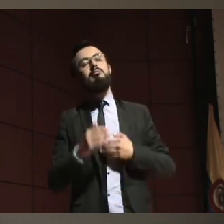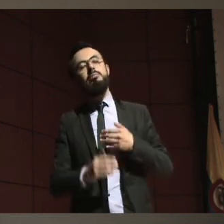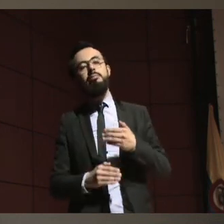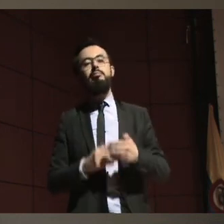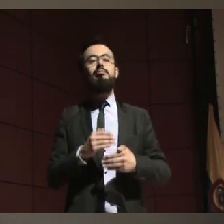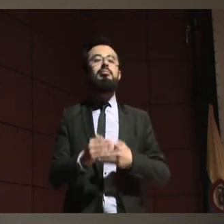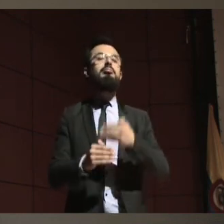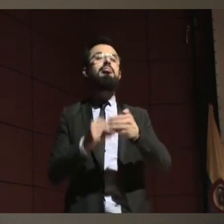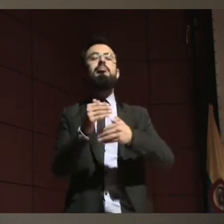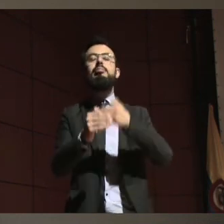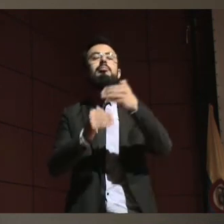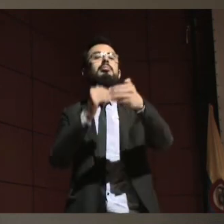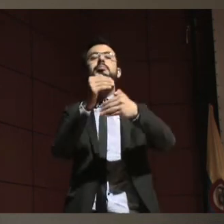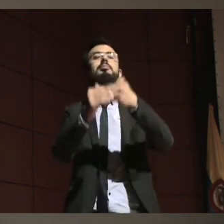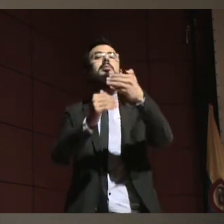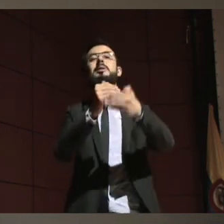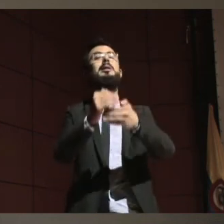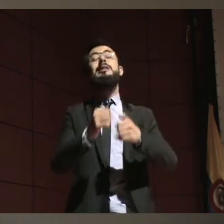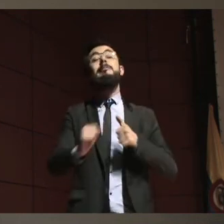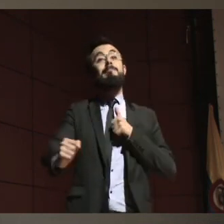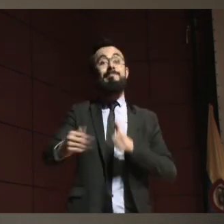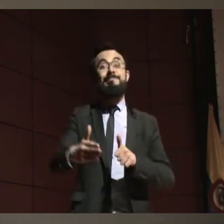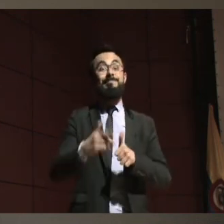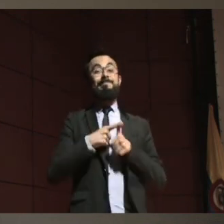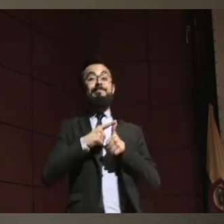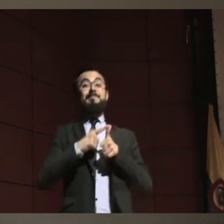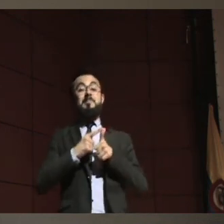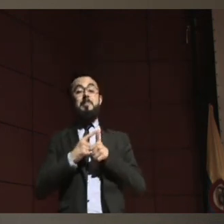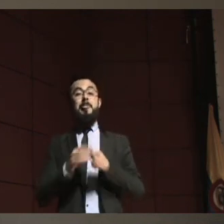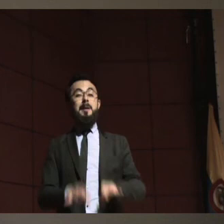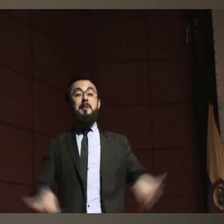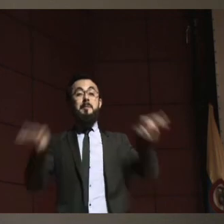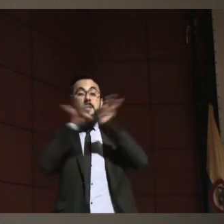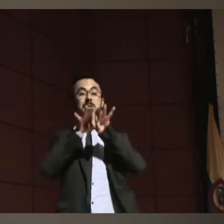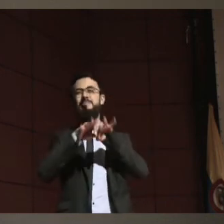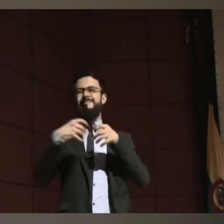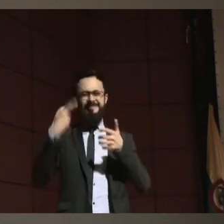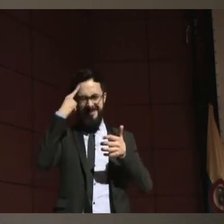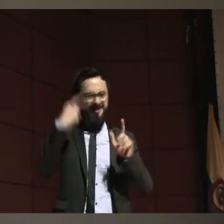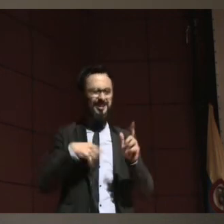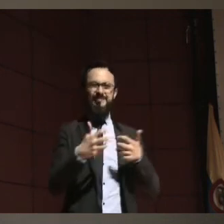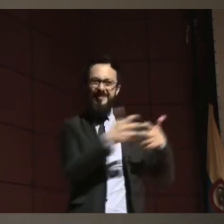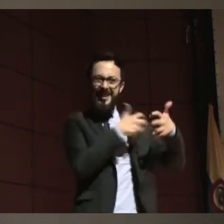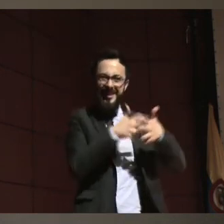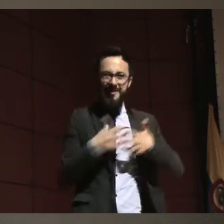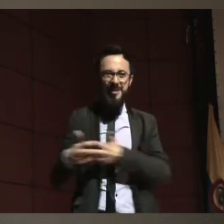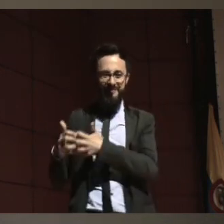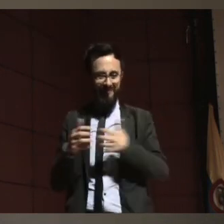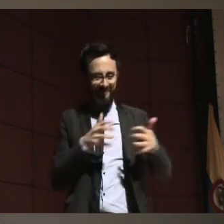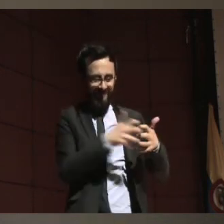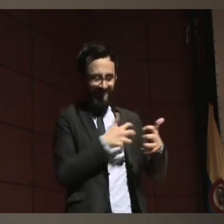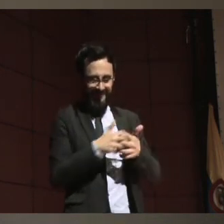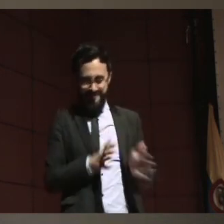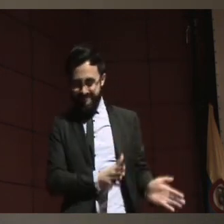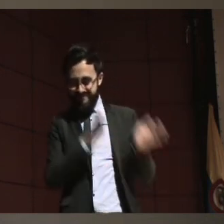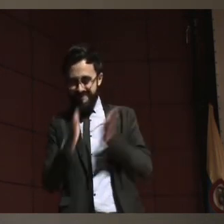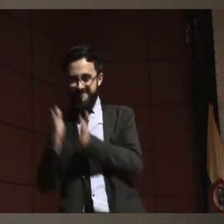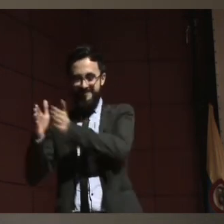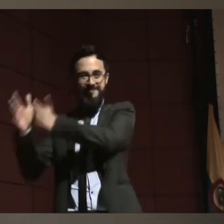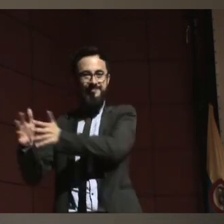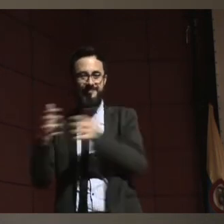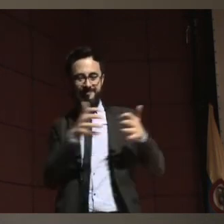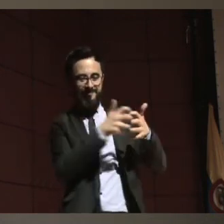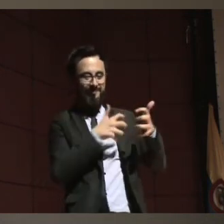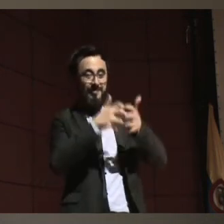hasta que nosotros no cambiemos el imaginario en los tres sistemas de los que habla el modelo social, en el